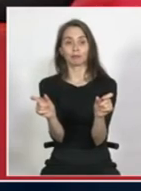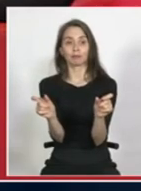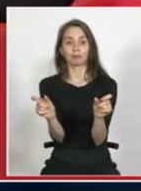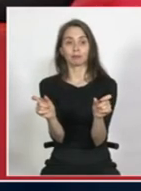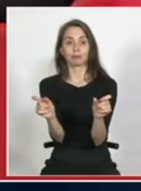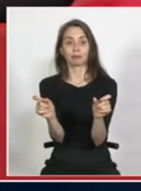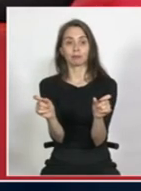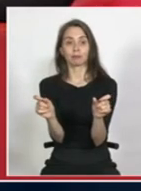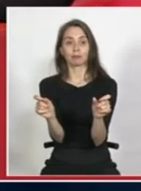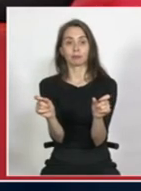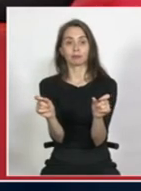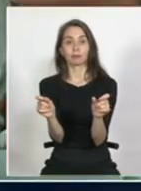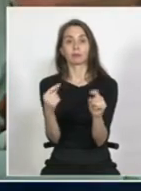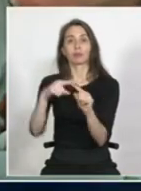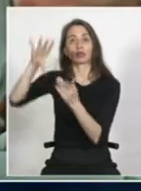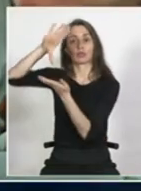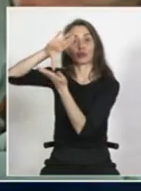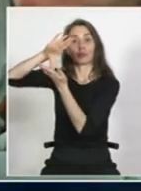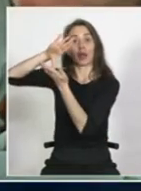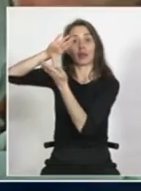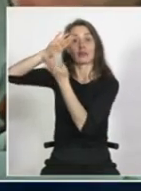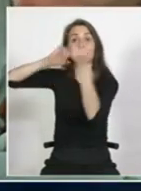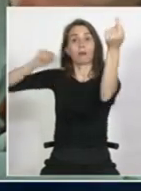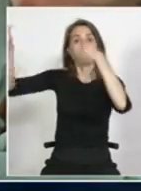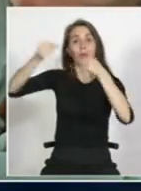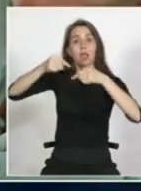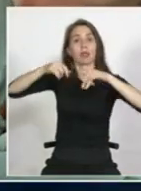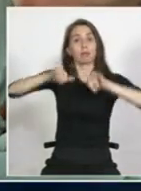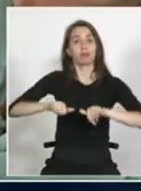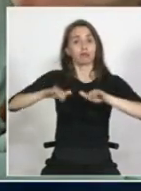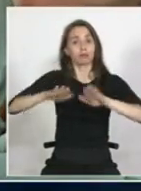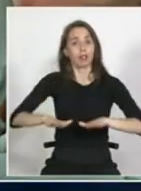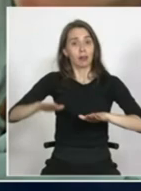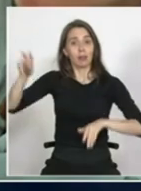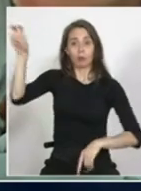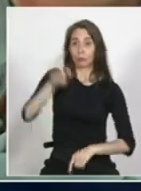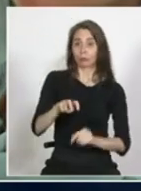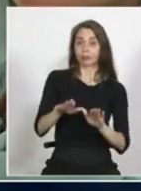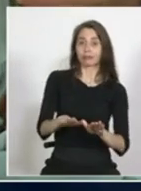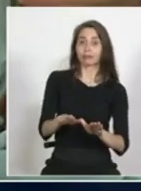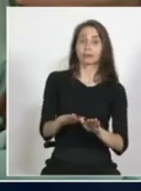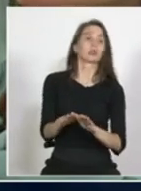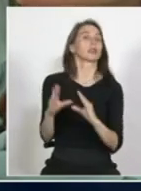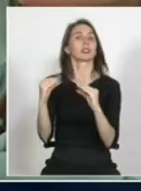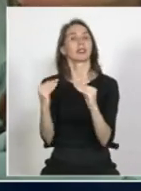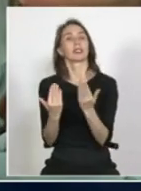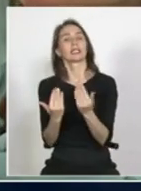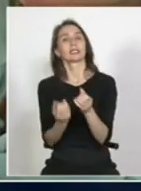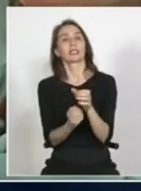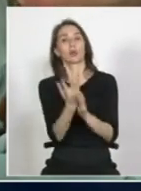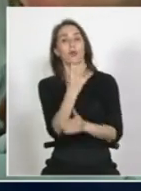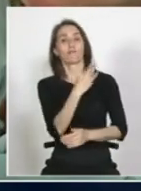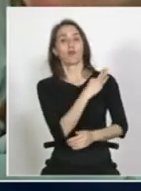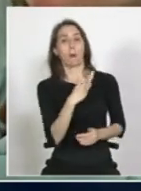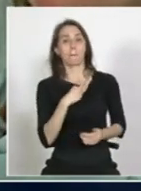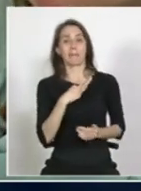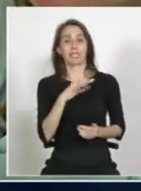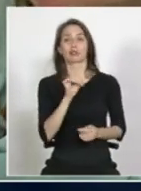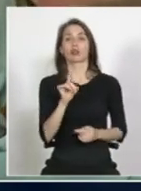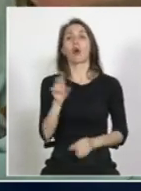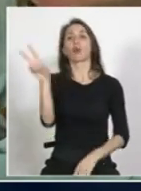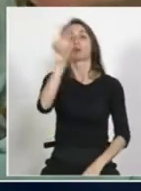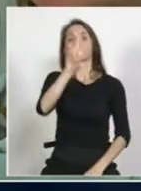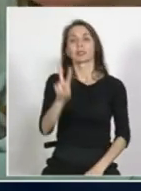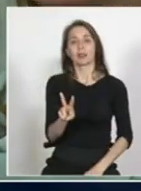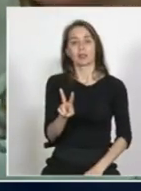personas extranjeras migrantes y hablábamos de la necesidad probablemente no de un ministerio sino de un servicio y la reunificación